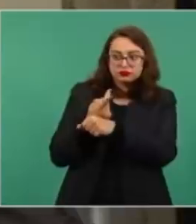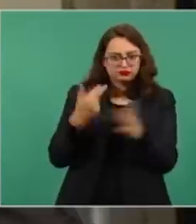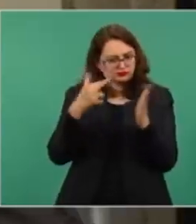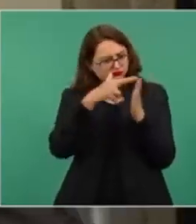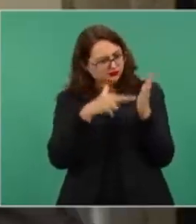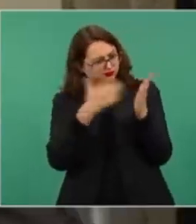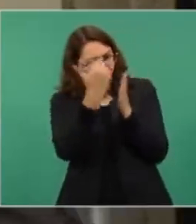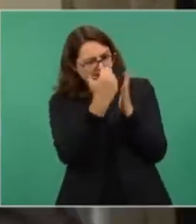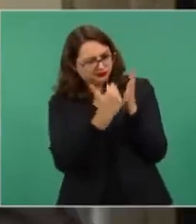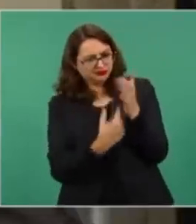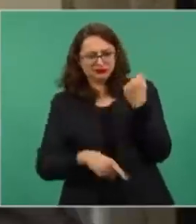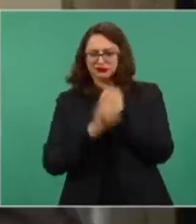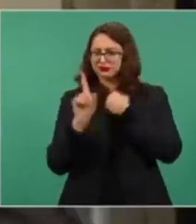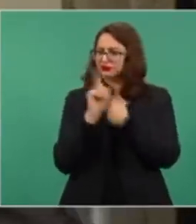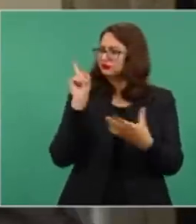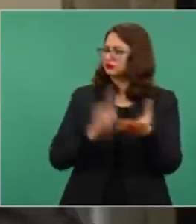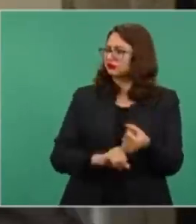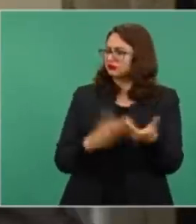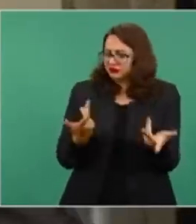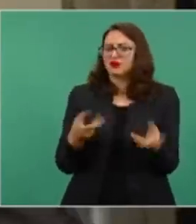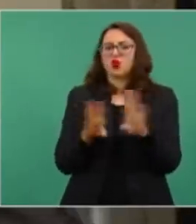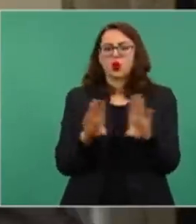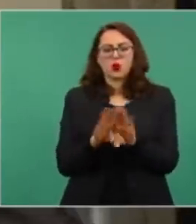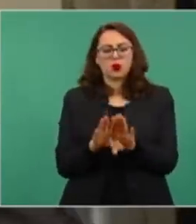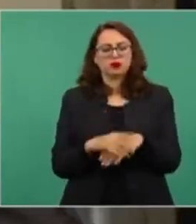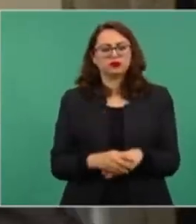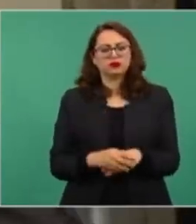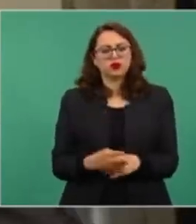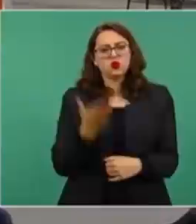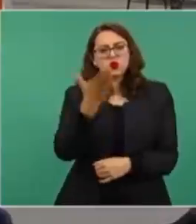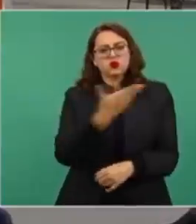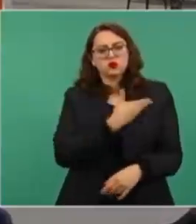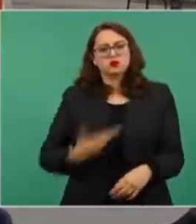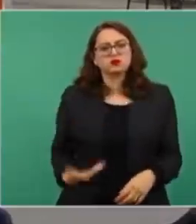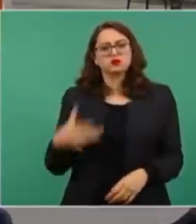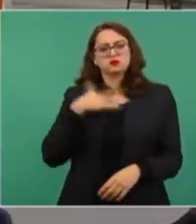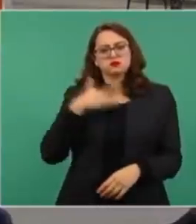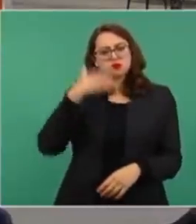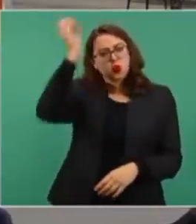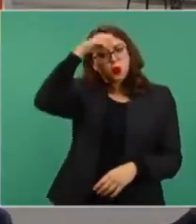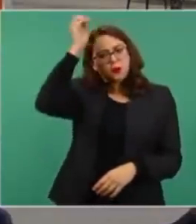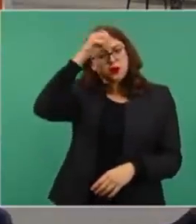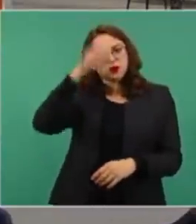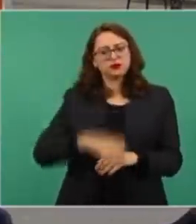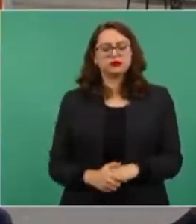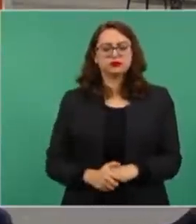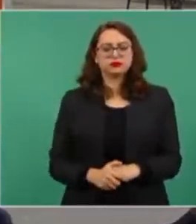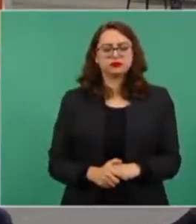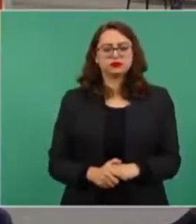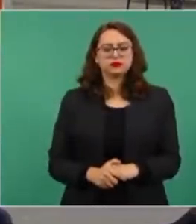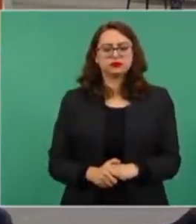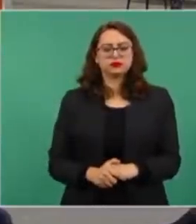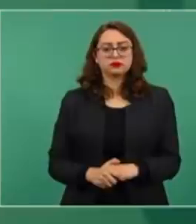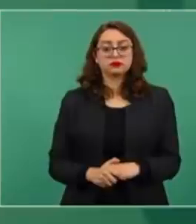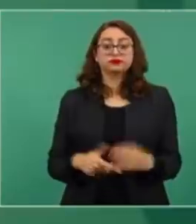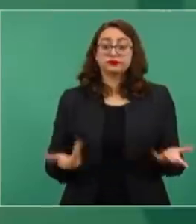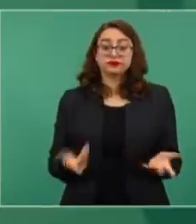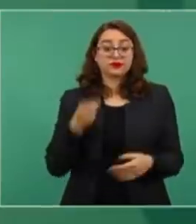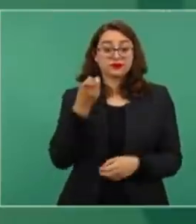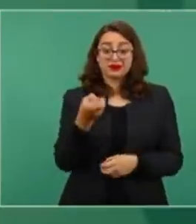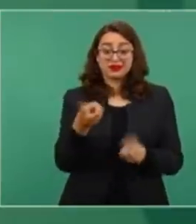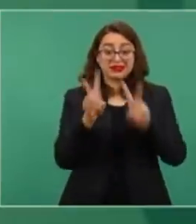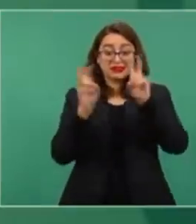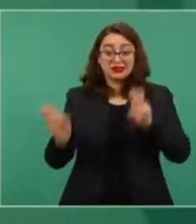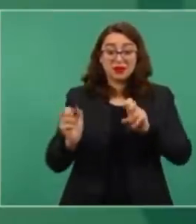los problemas que se han estado dando dentro de la auditoría. ¿Cuál es la postura de la presidencia? Bueno, es un asunto del Poder Legislativo,